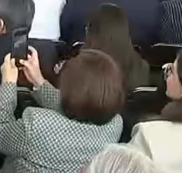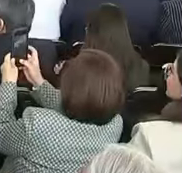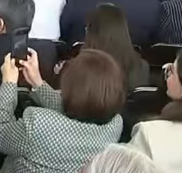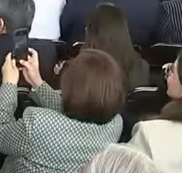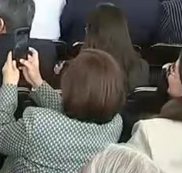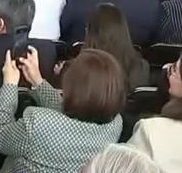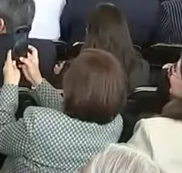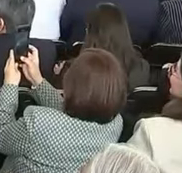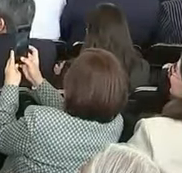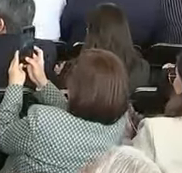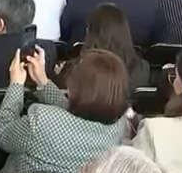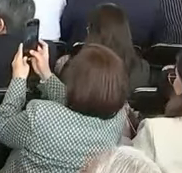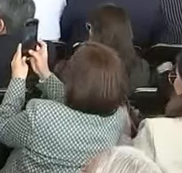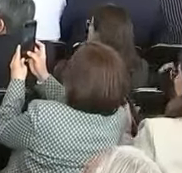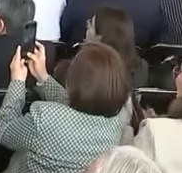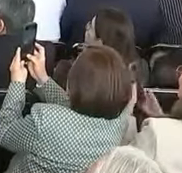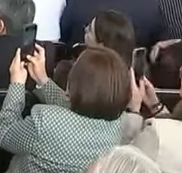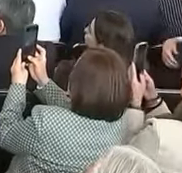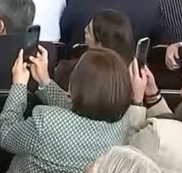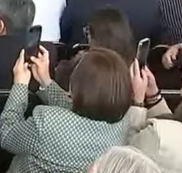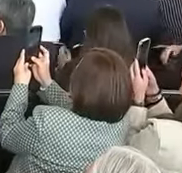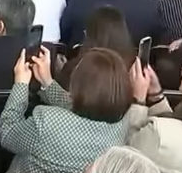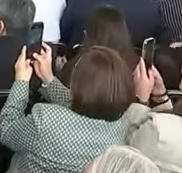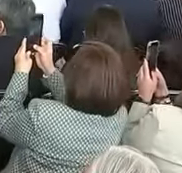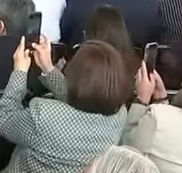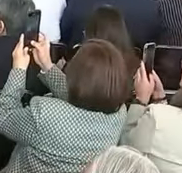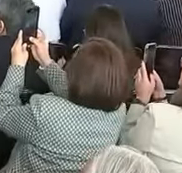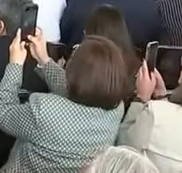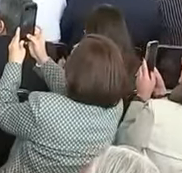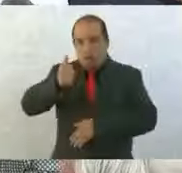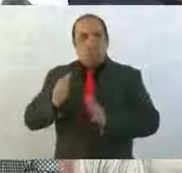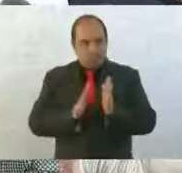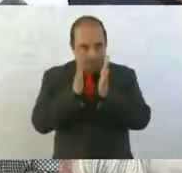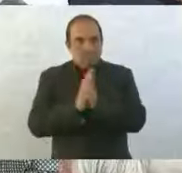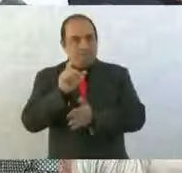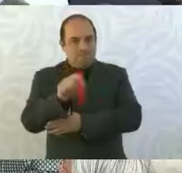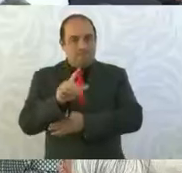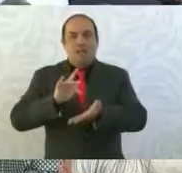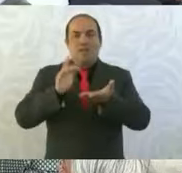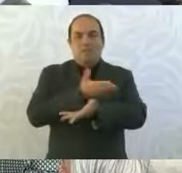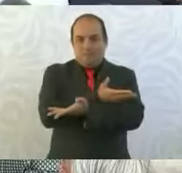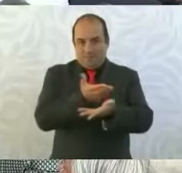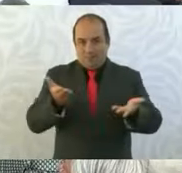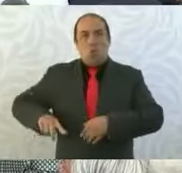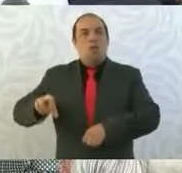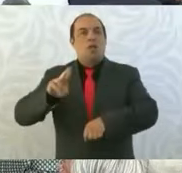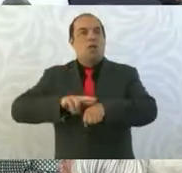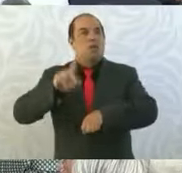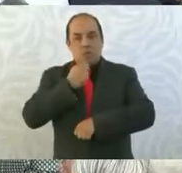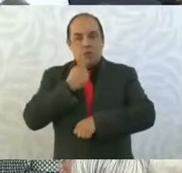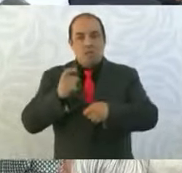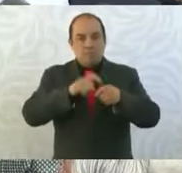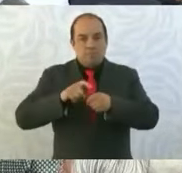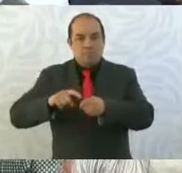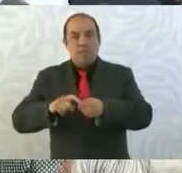En este hermoso lugar, este es el Parque Ecológico de Xochimilco. Agradezco a todas y todos los gobernadores que son